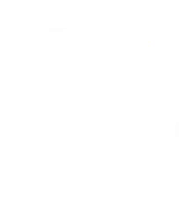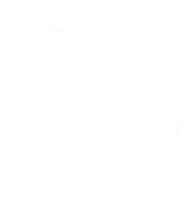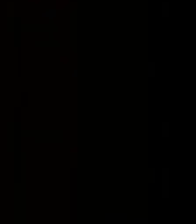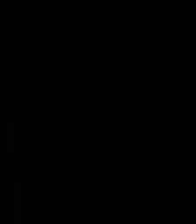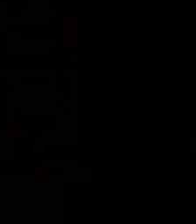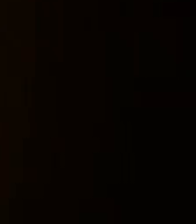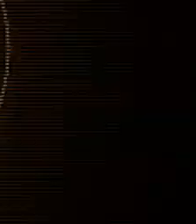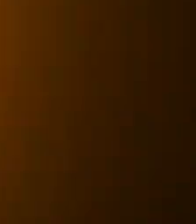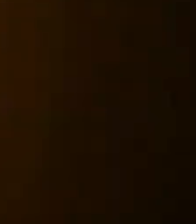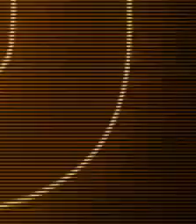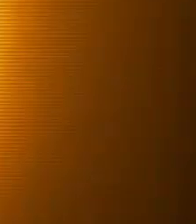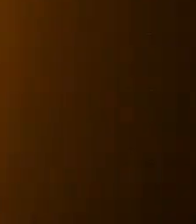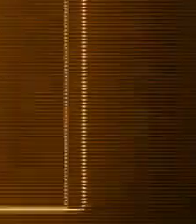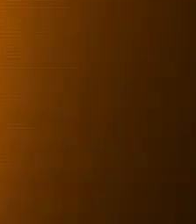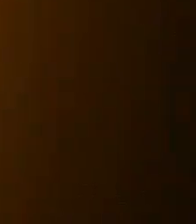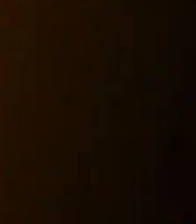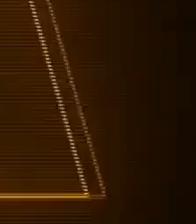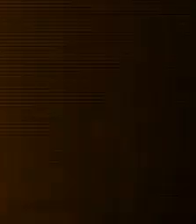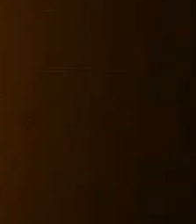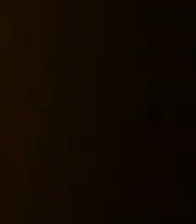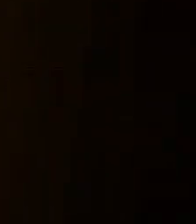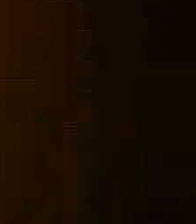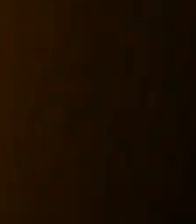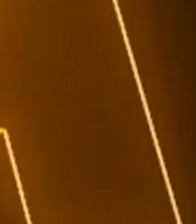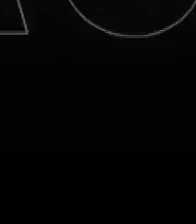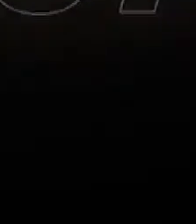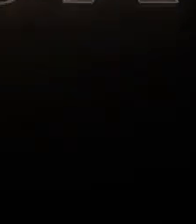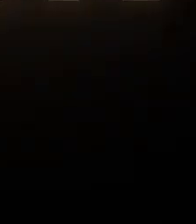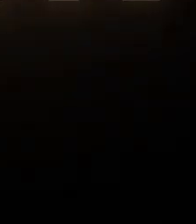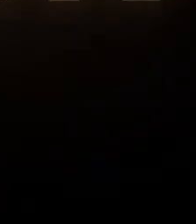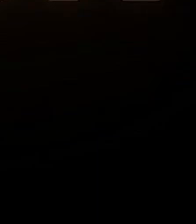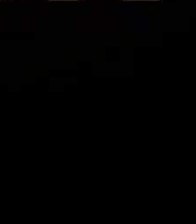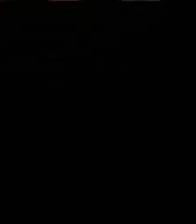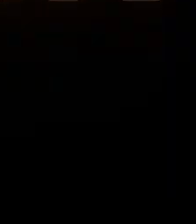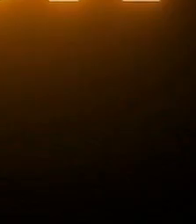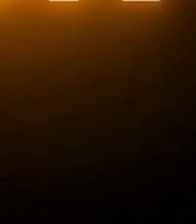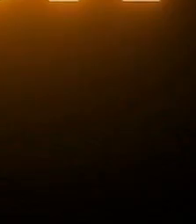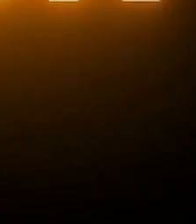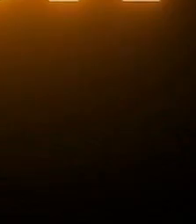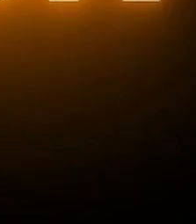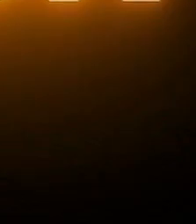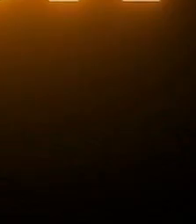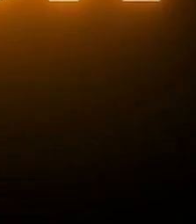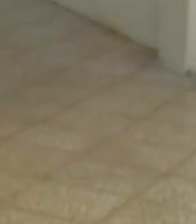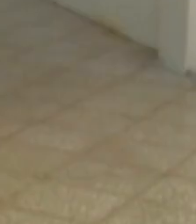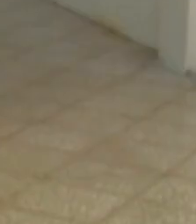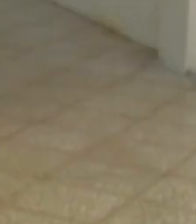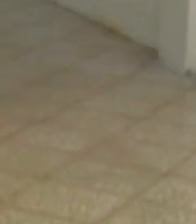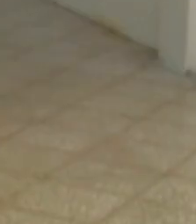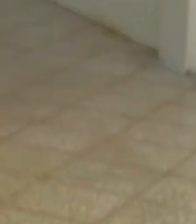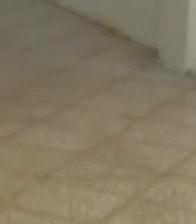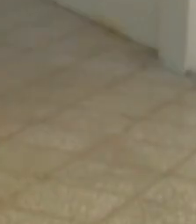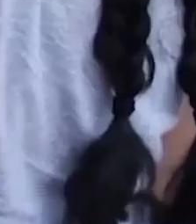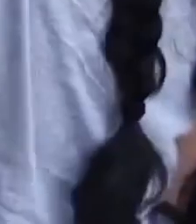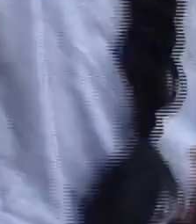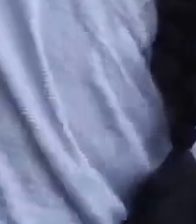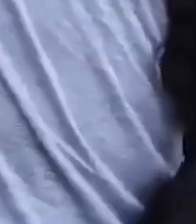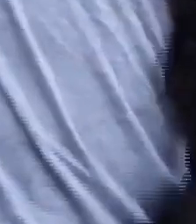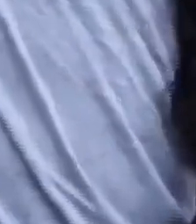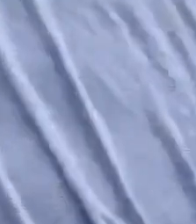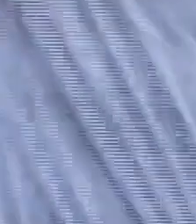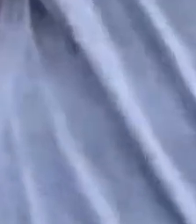En nuestro espacio Cine en Cortos presentamos La Butaca. Varios cineastas